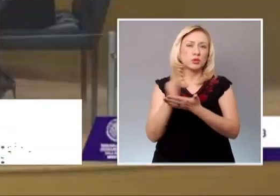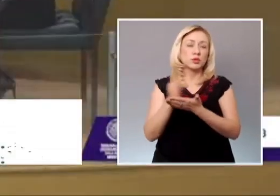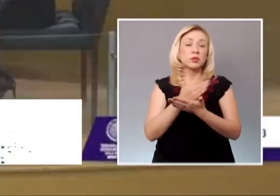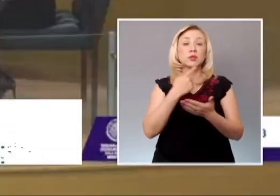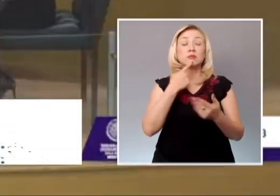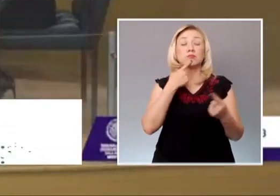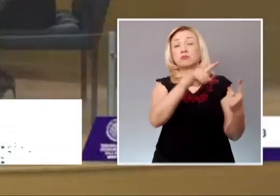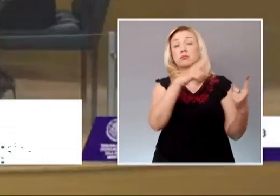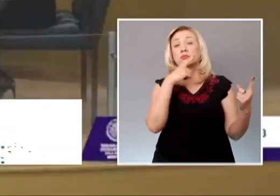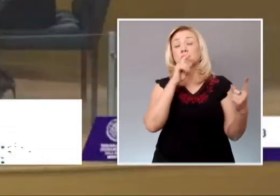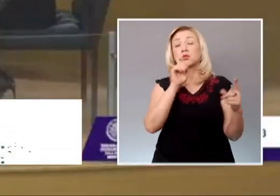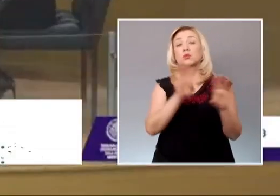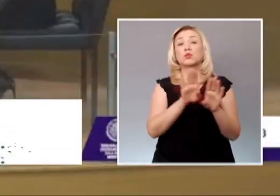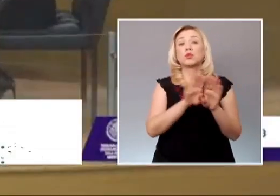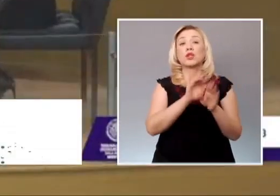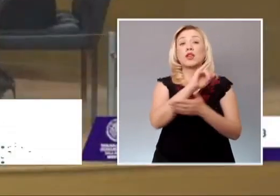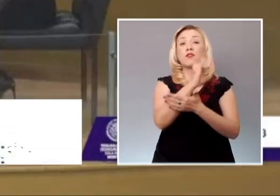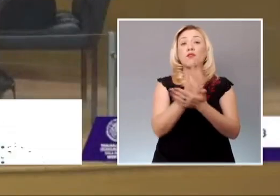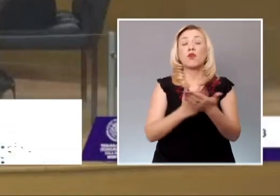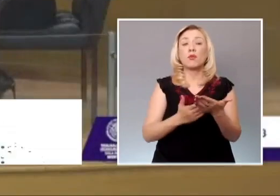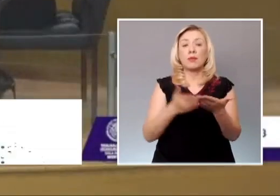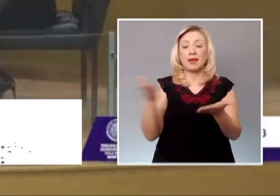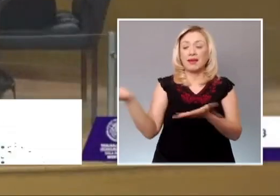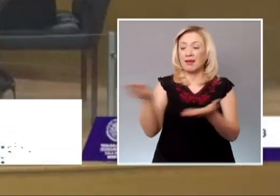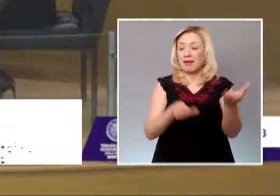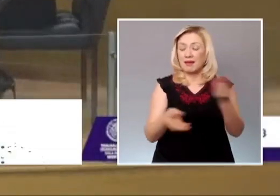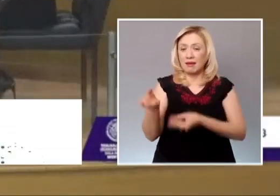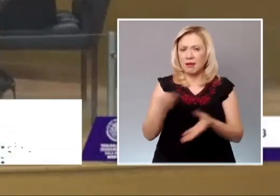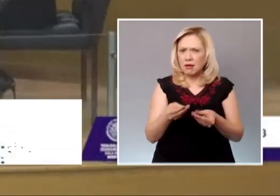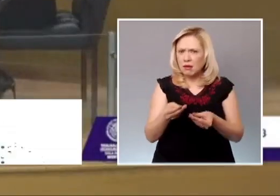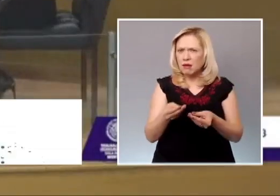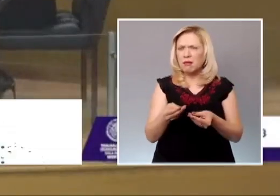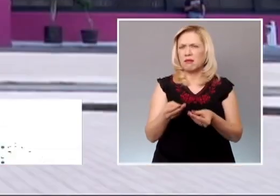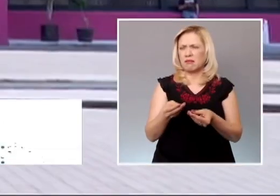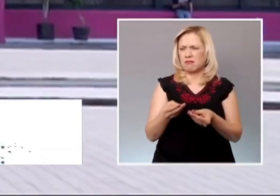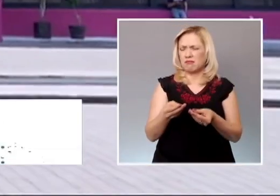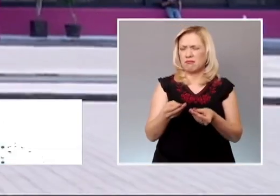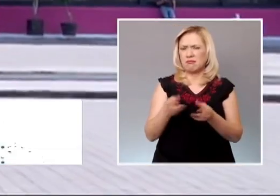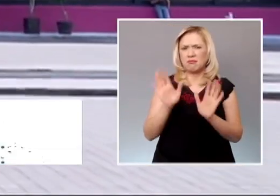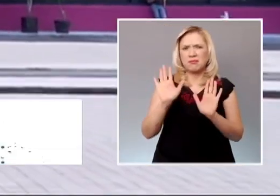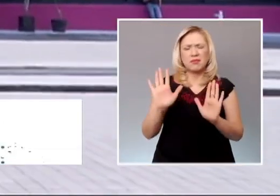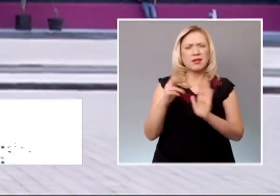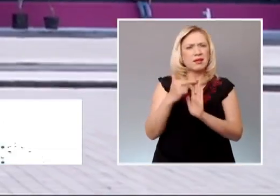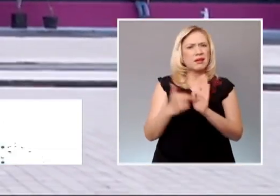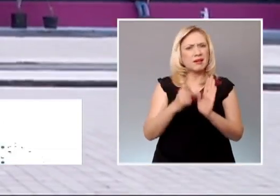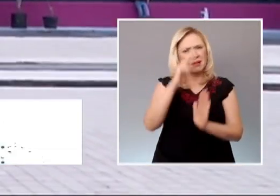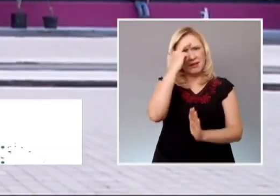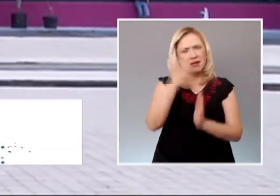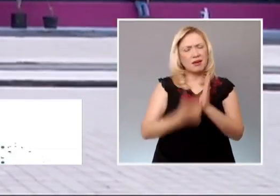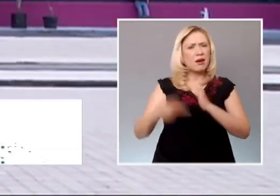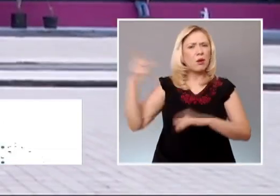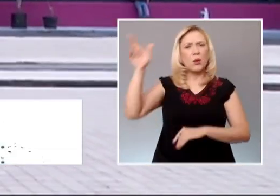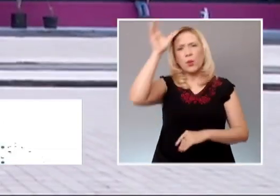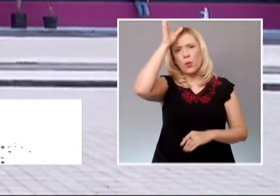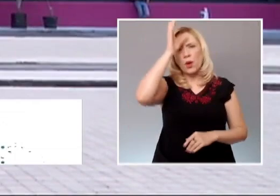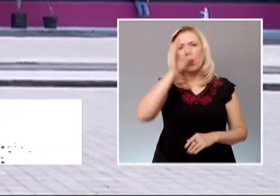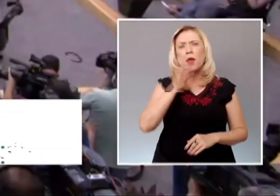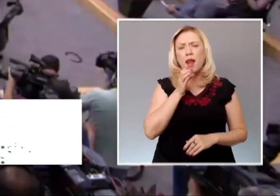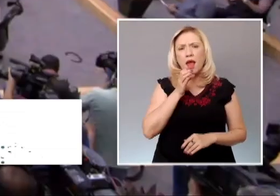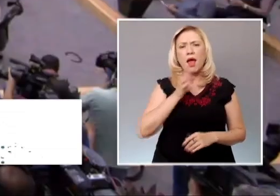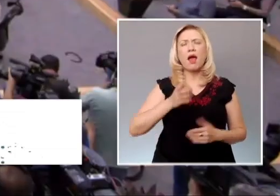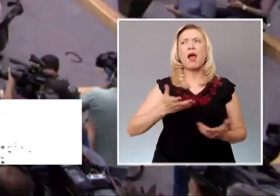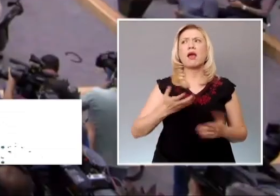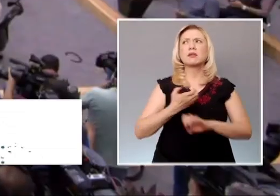precampaña fuera de los mecanismos establecidos por el marco normativo en el estado de Coahuila. Lo anterior al determinar que la